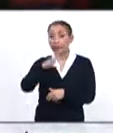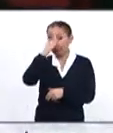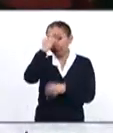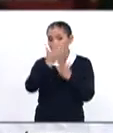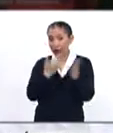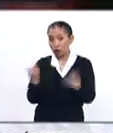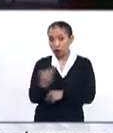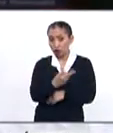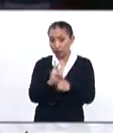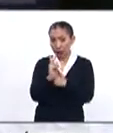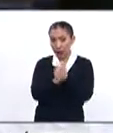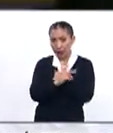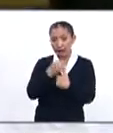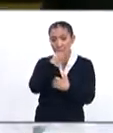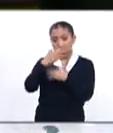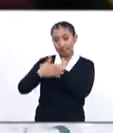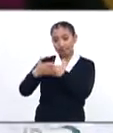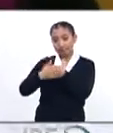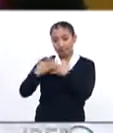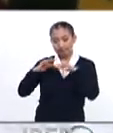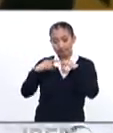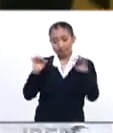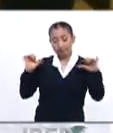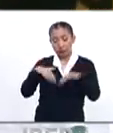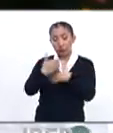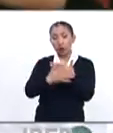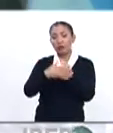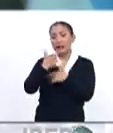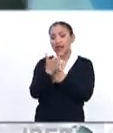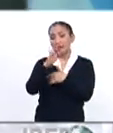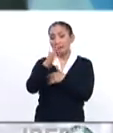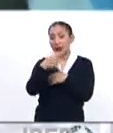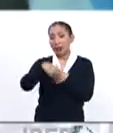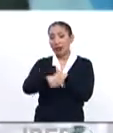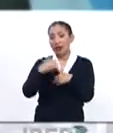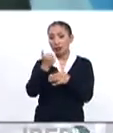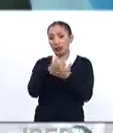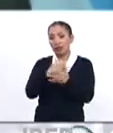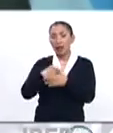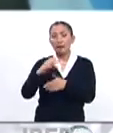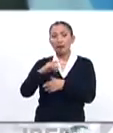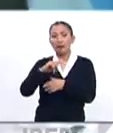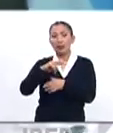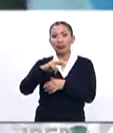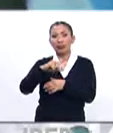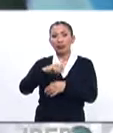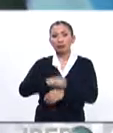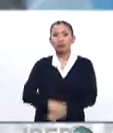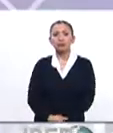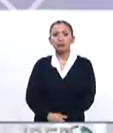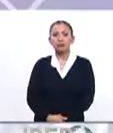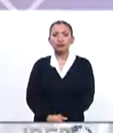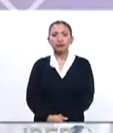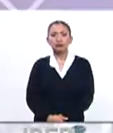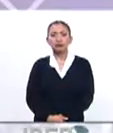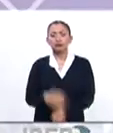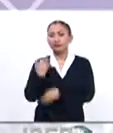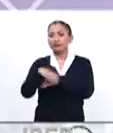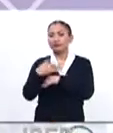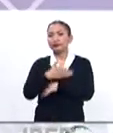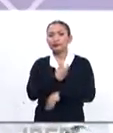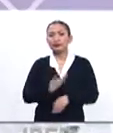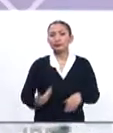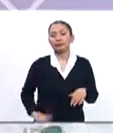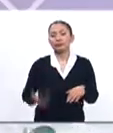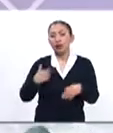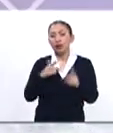que recordar que ambos países han convocado a una cumbre para el próximo 7 de febrero en la ciudad de Montevideo. Mientras tanto,